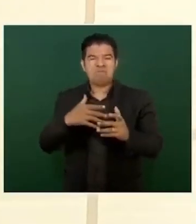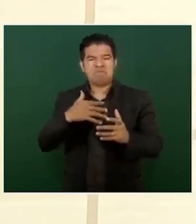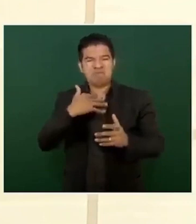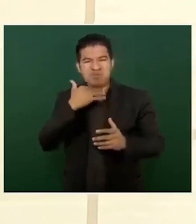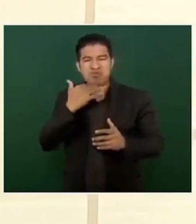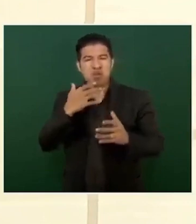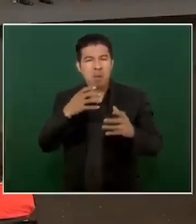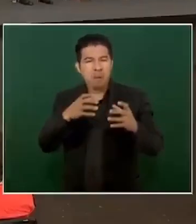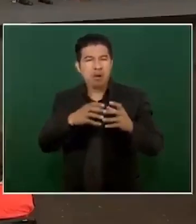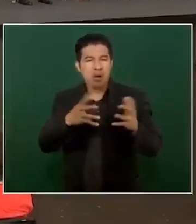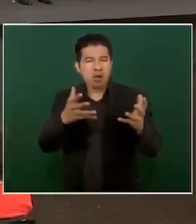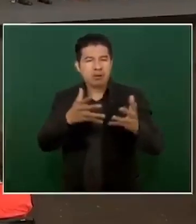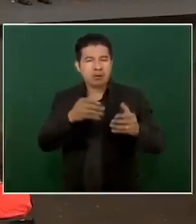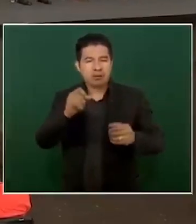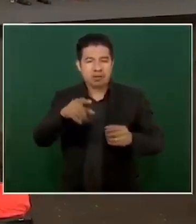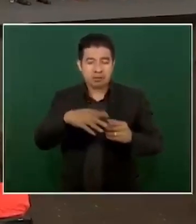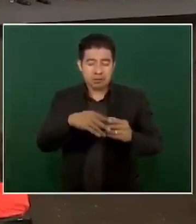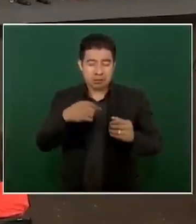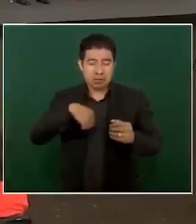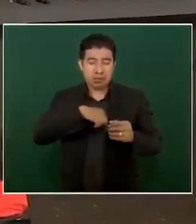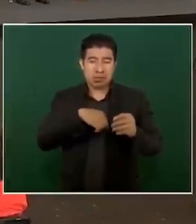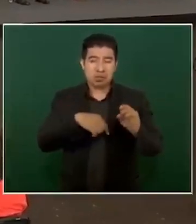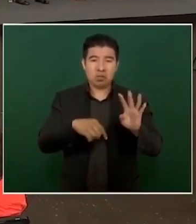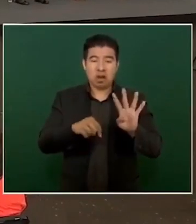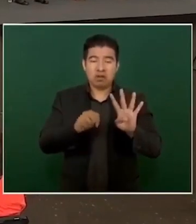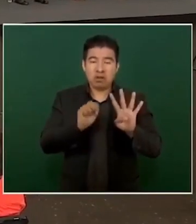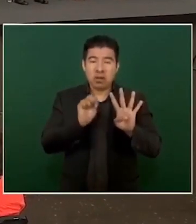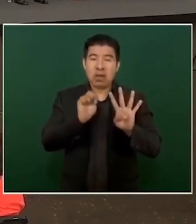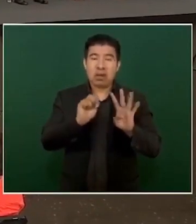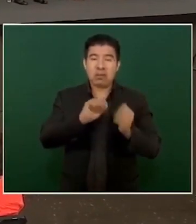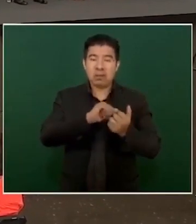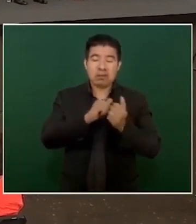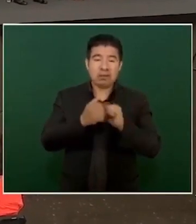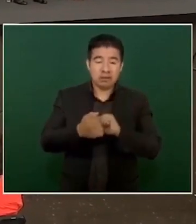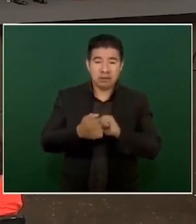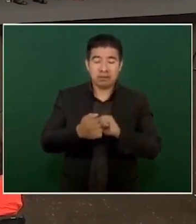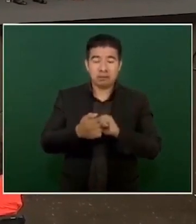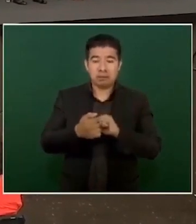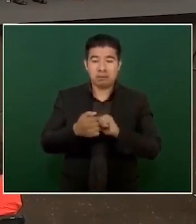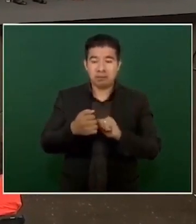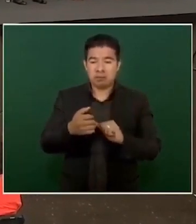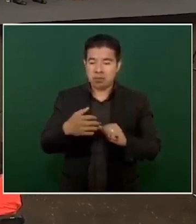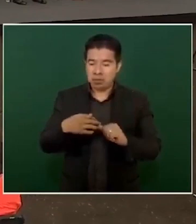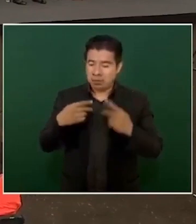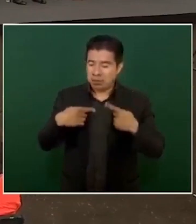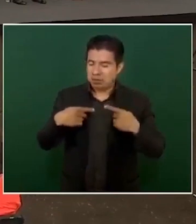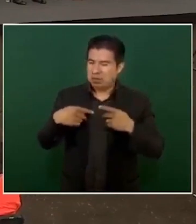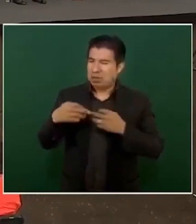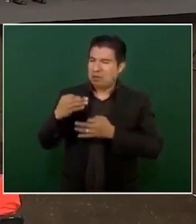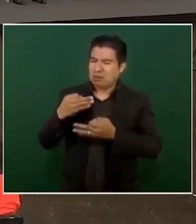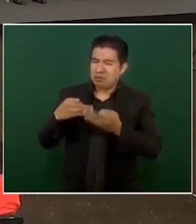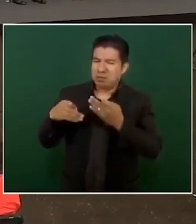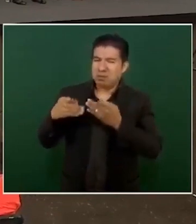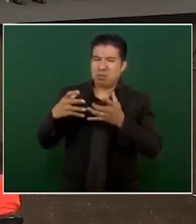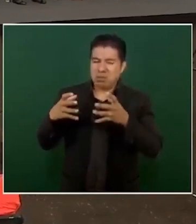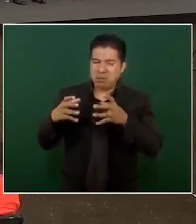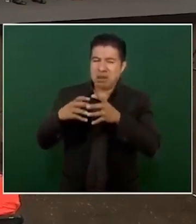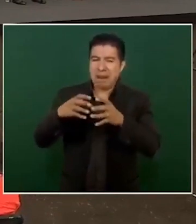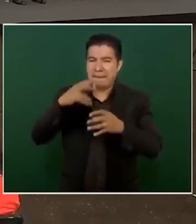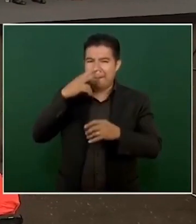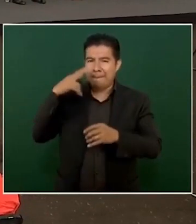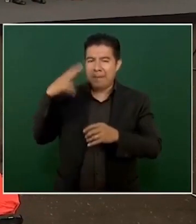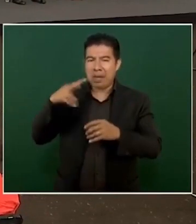ofensivo Porque esto Tiene que haberse visto En la prensa de Europa Tiene que haberse visto En la prensa Que bueno Yo no veo de la prensa ecuatoriana Porque yo no les creo nada